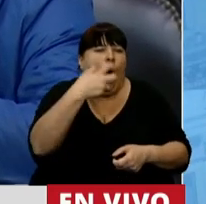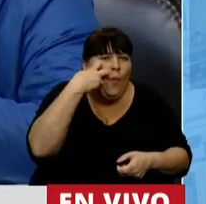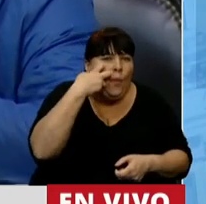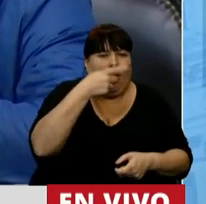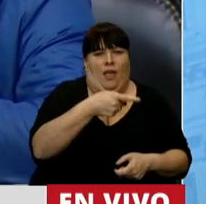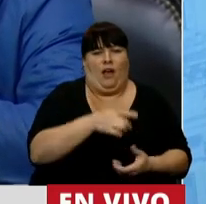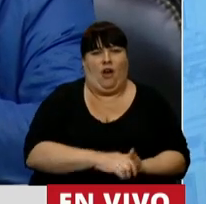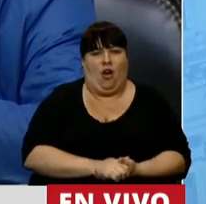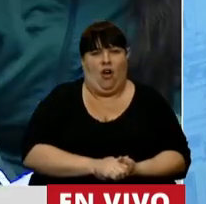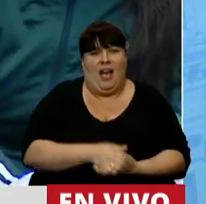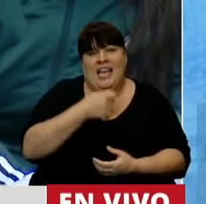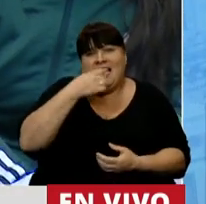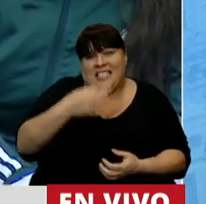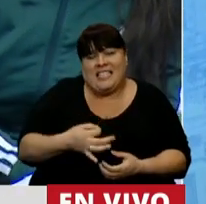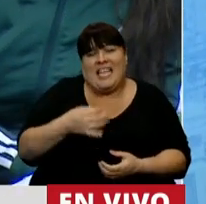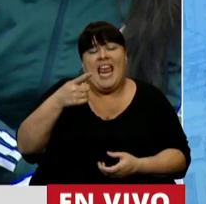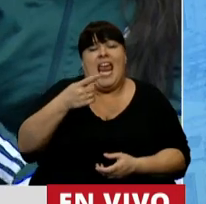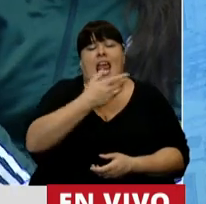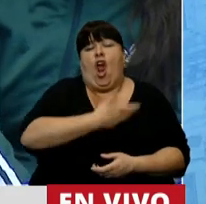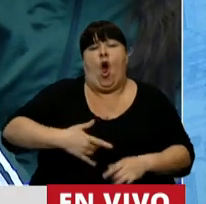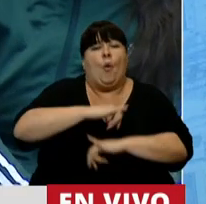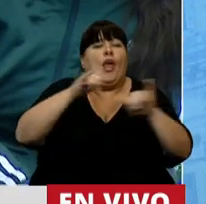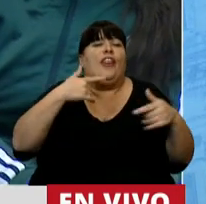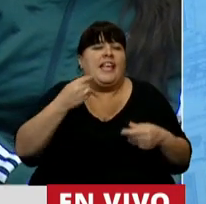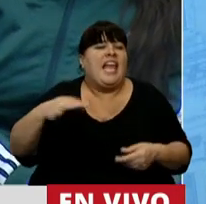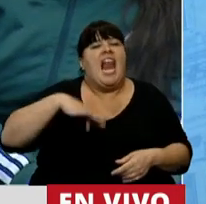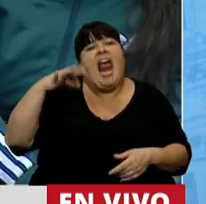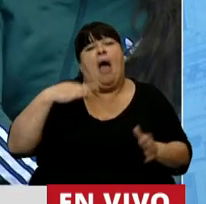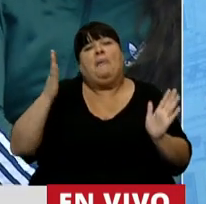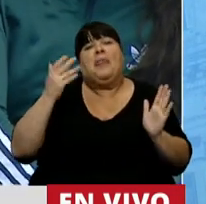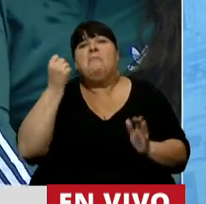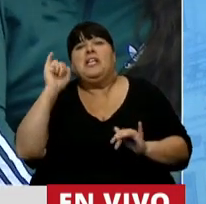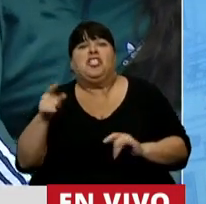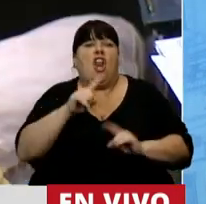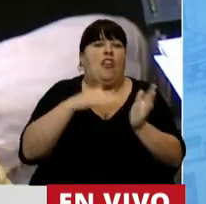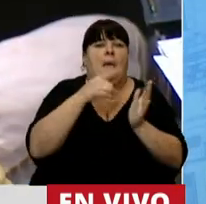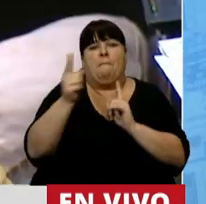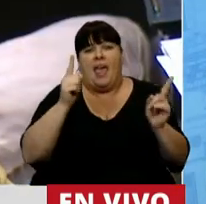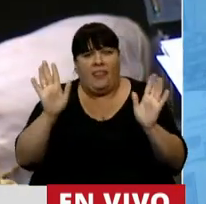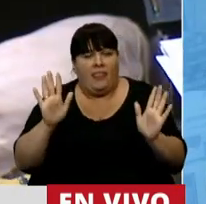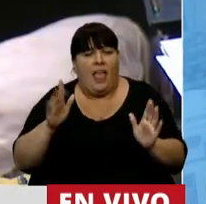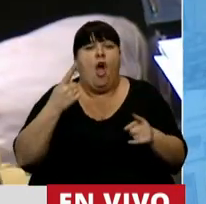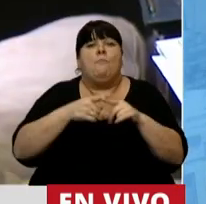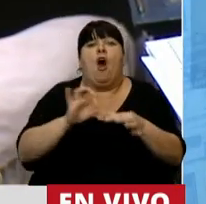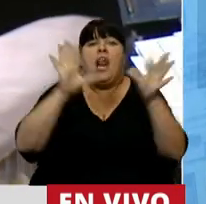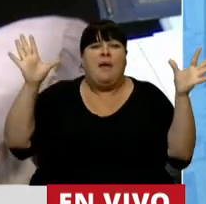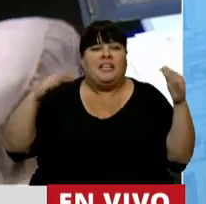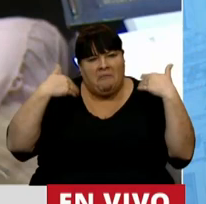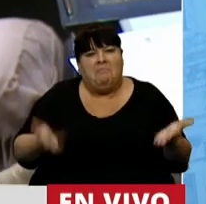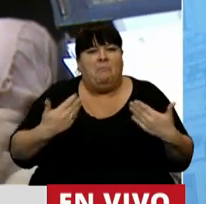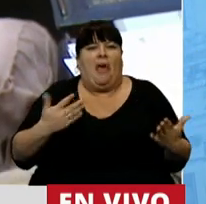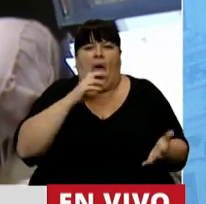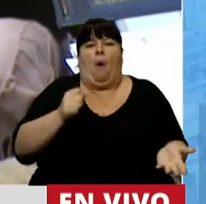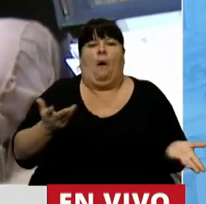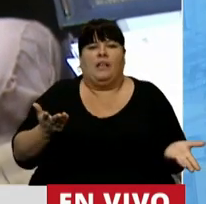anciano si el mensaje dirigencial es que la vida es relativa y que en nombre de la libertad se banca todo?